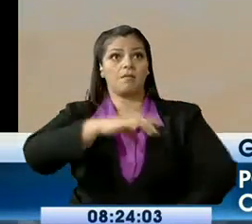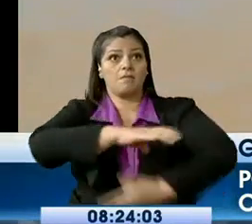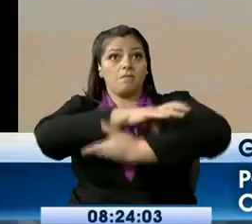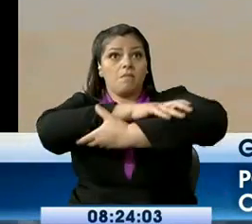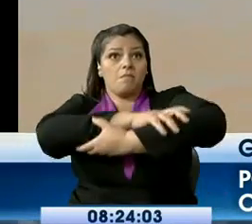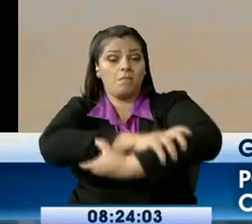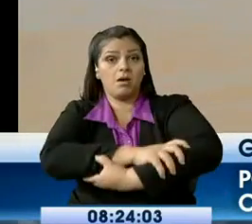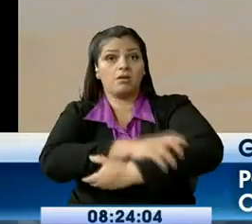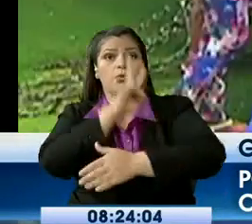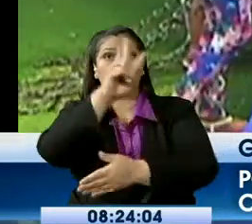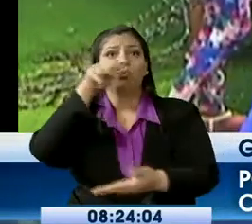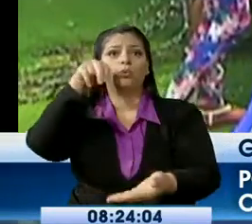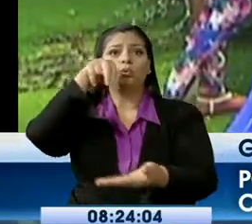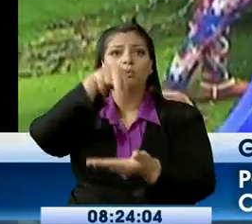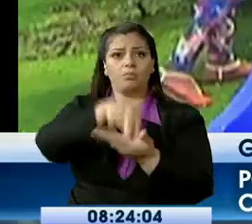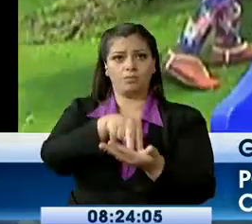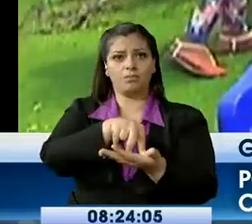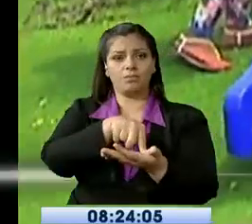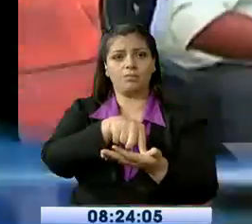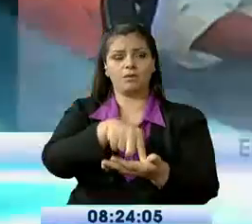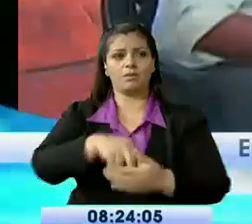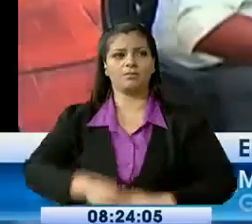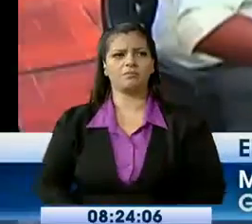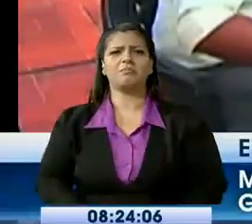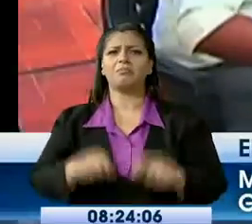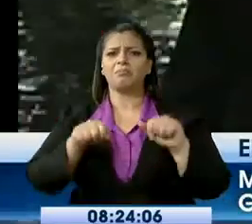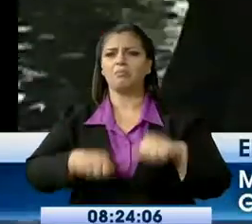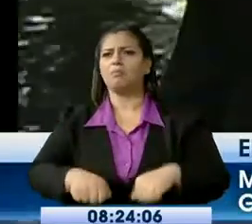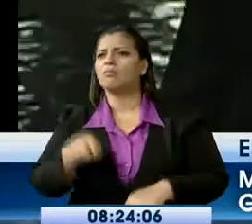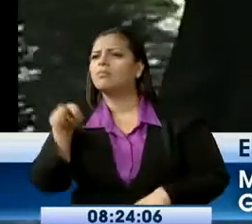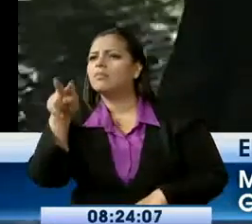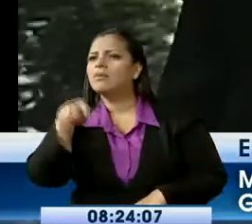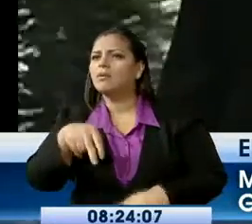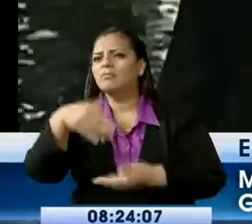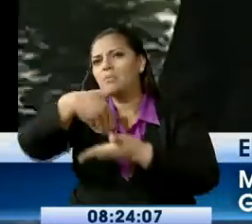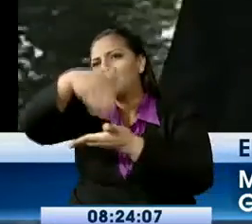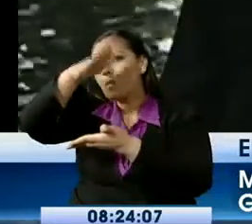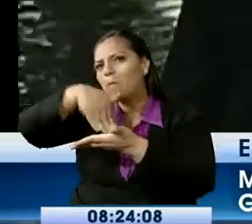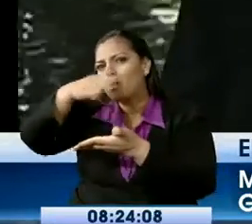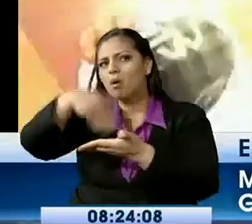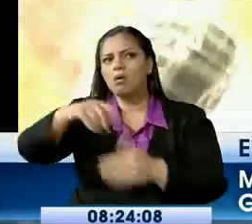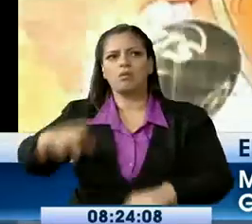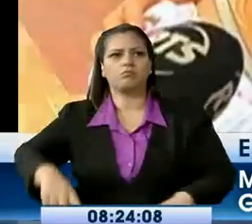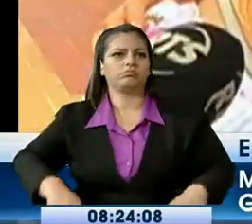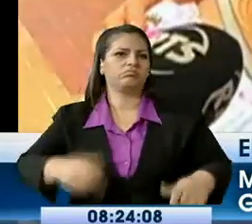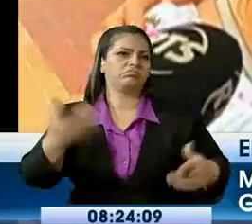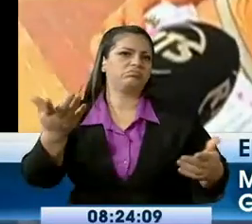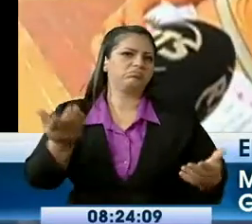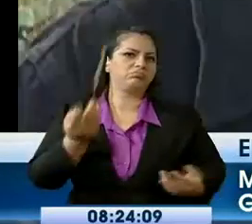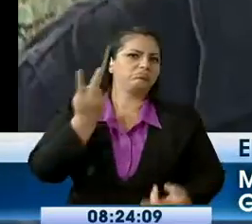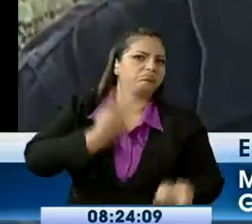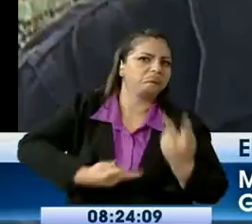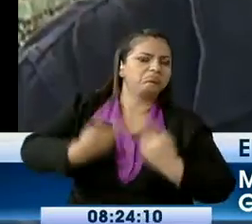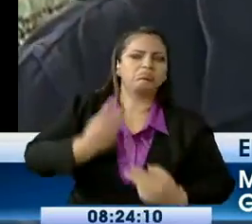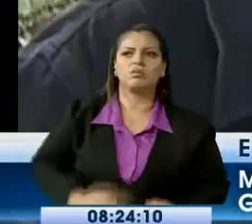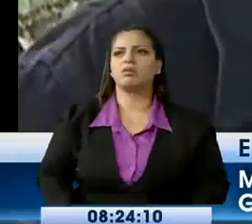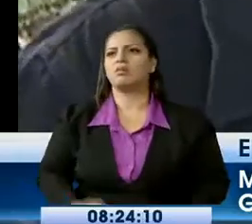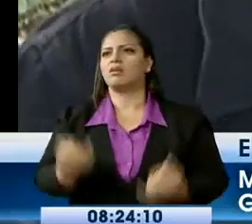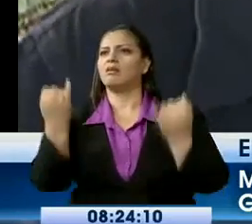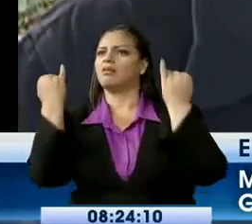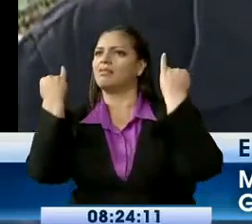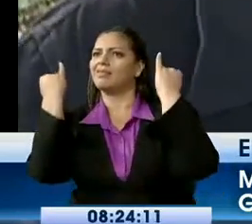frente al río Guayas, que encierra entretenimiento, arte y naturaleza. Nos gusta el clima. La gente es muy amable. Su